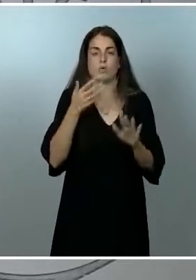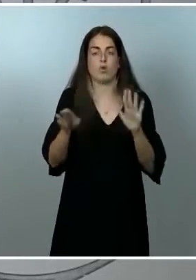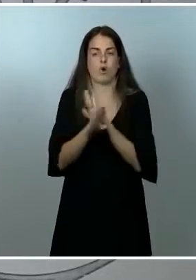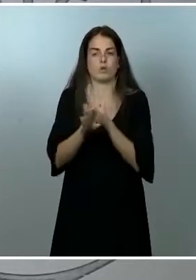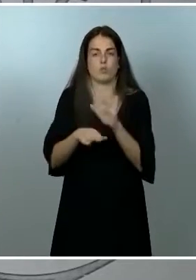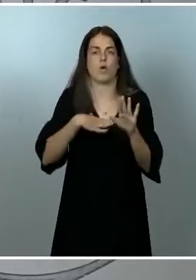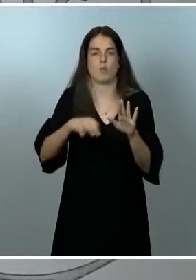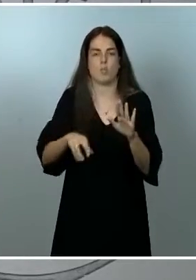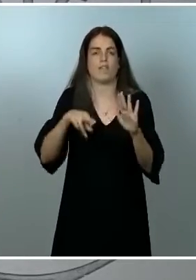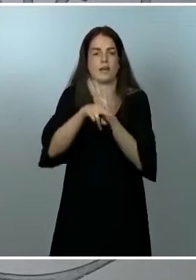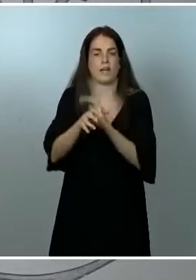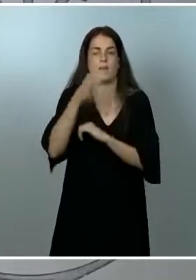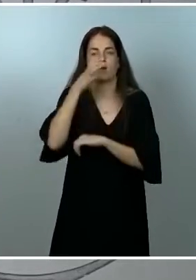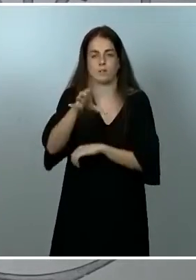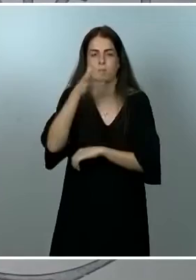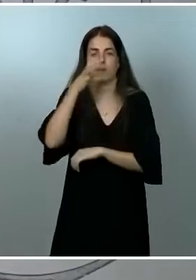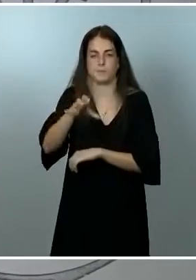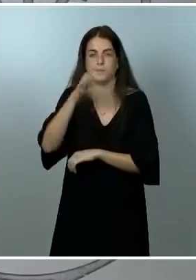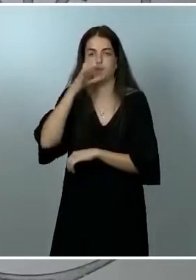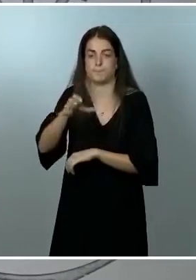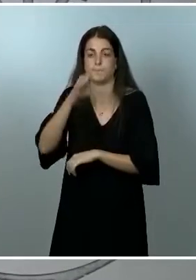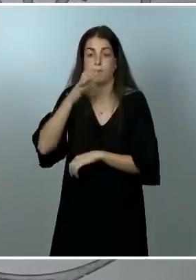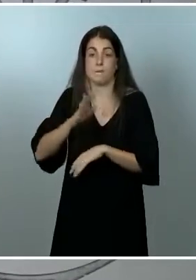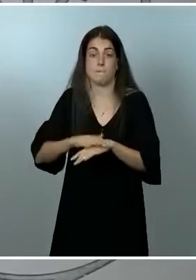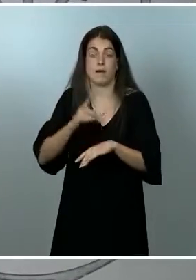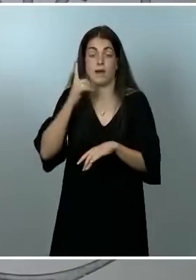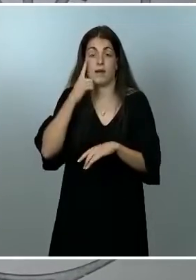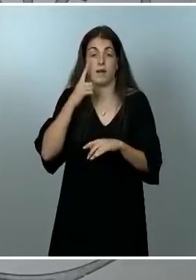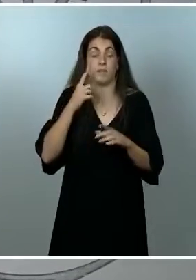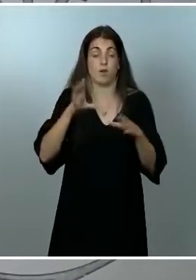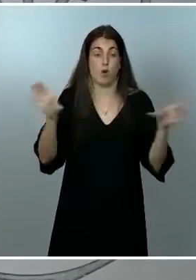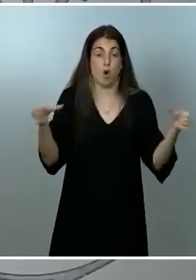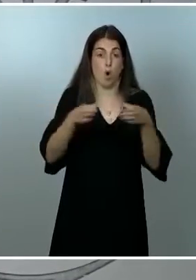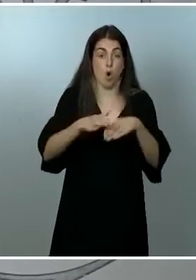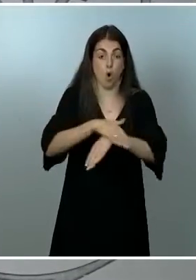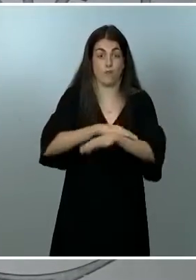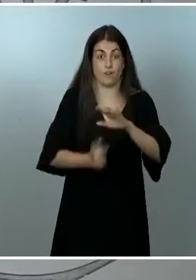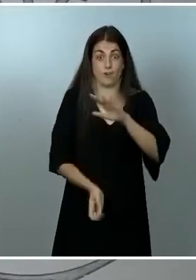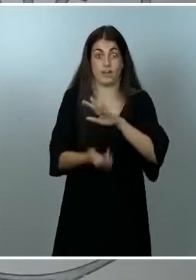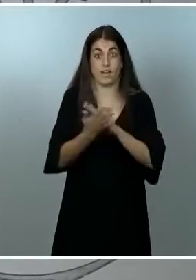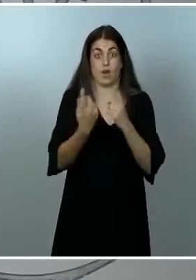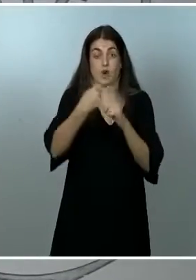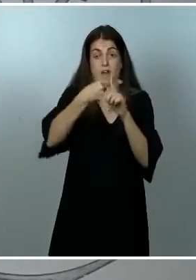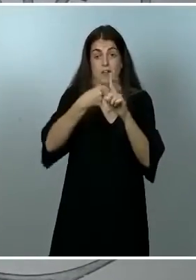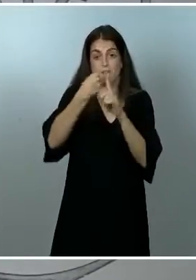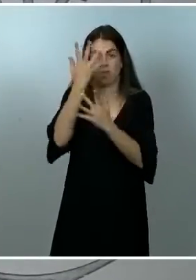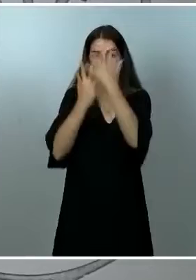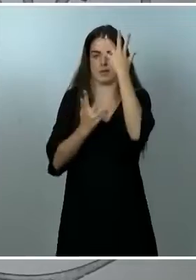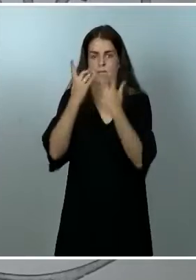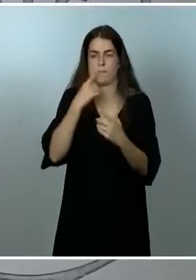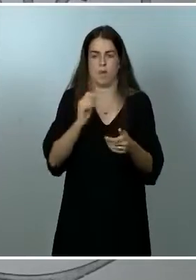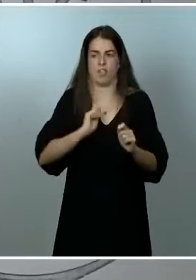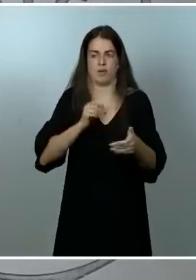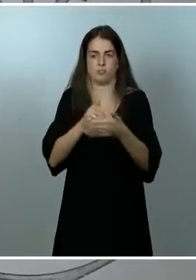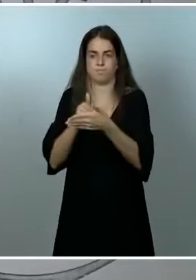política a la hora de configurar los gobiernos en los diferentes niveles administrativos. Desgraciadamente, este